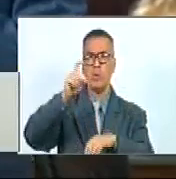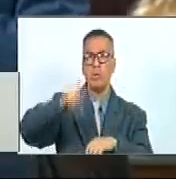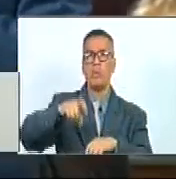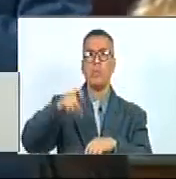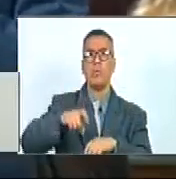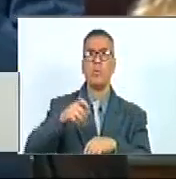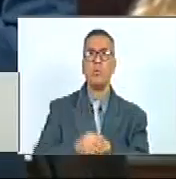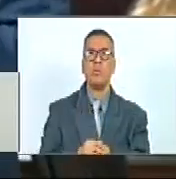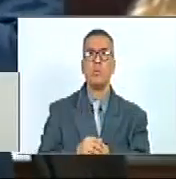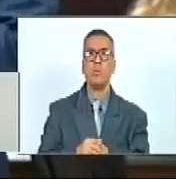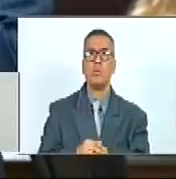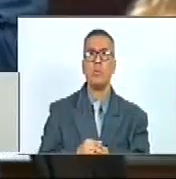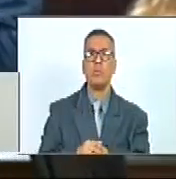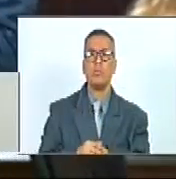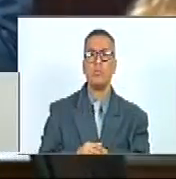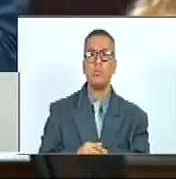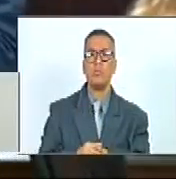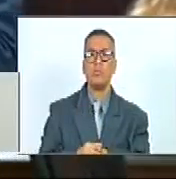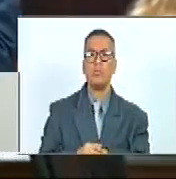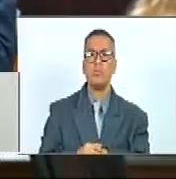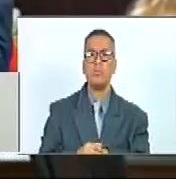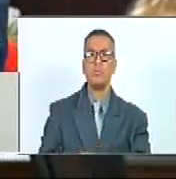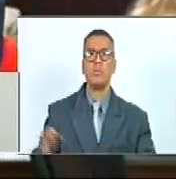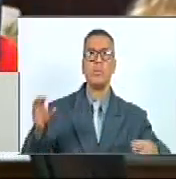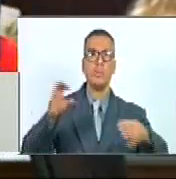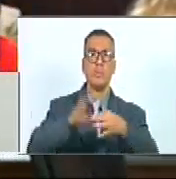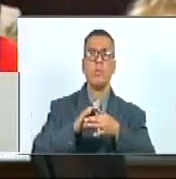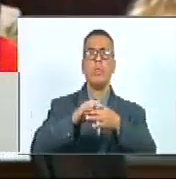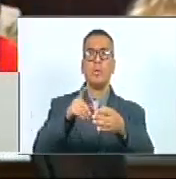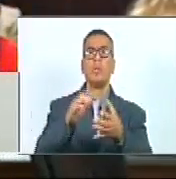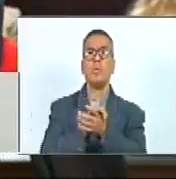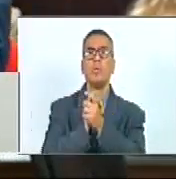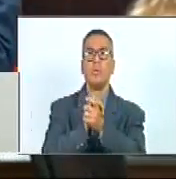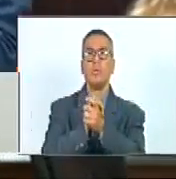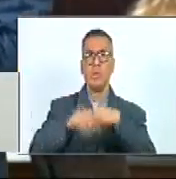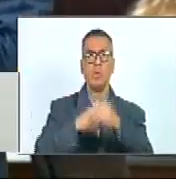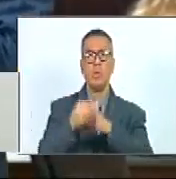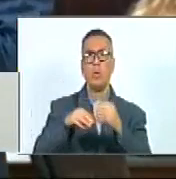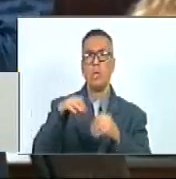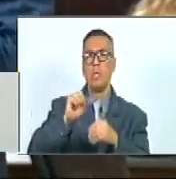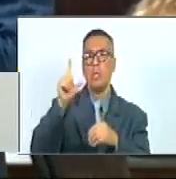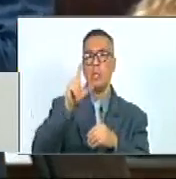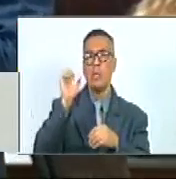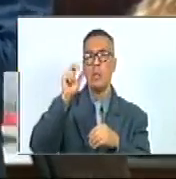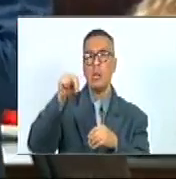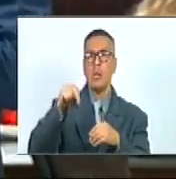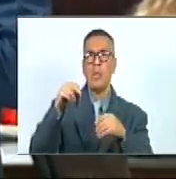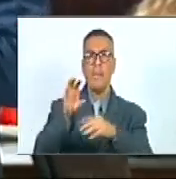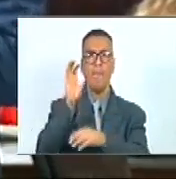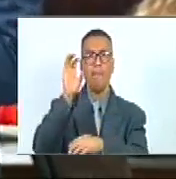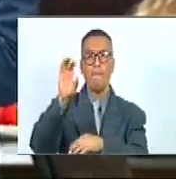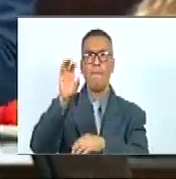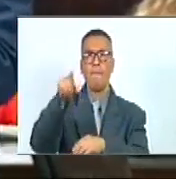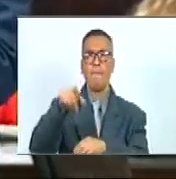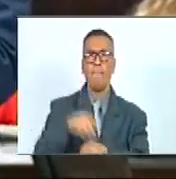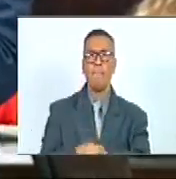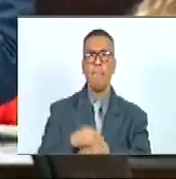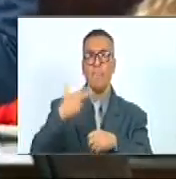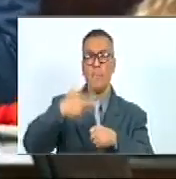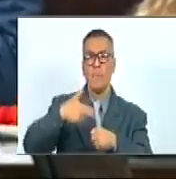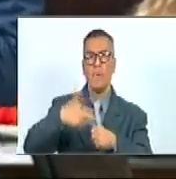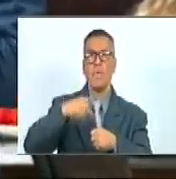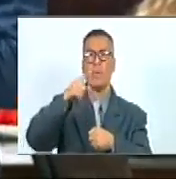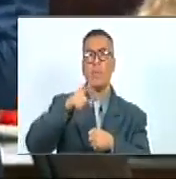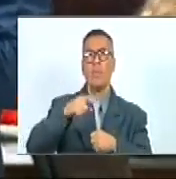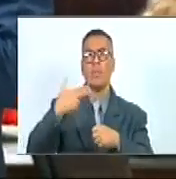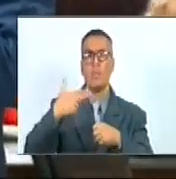de estrechar los nexos y lazos de amistad es un país petrolero